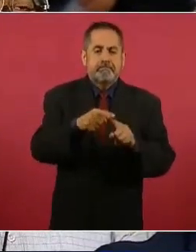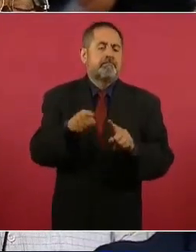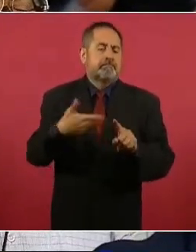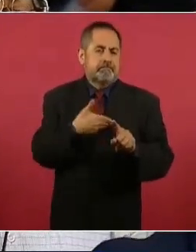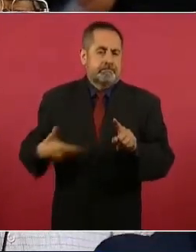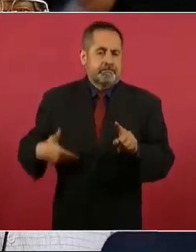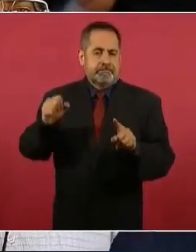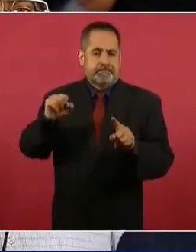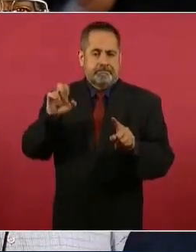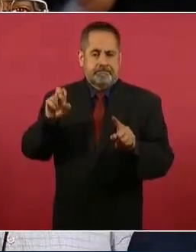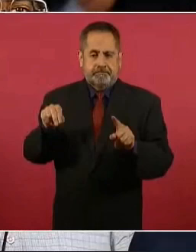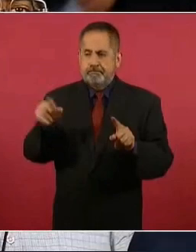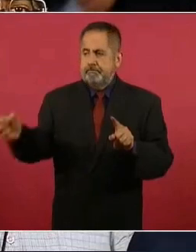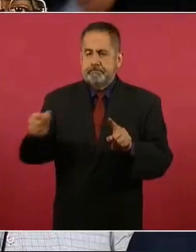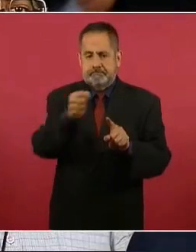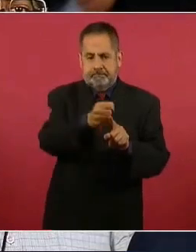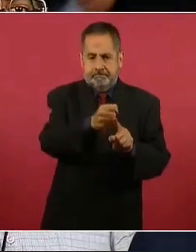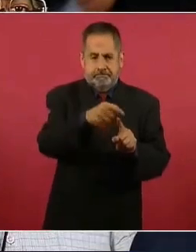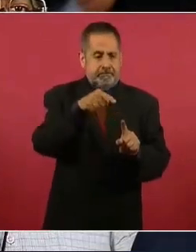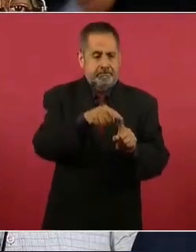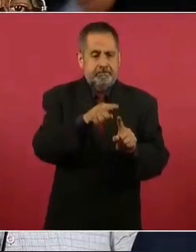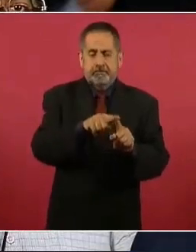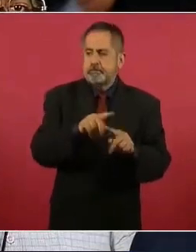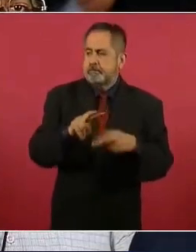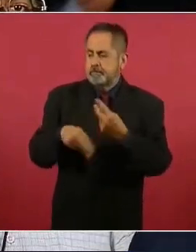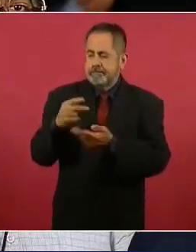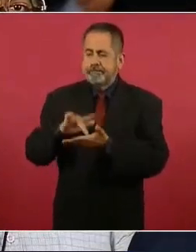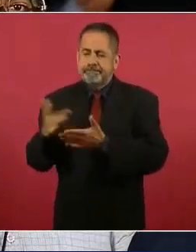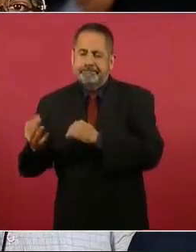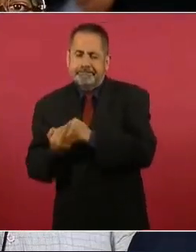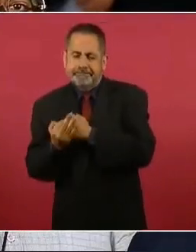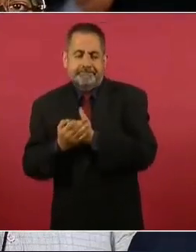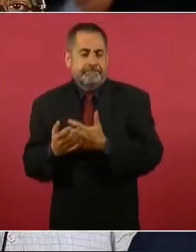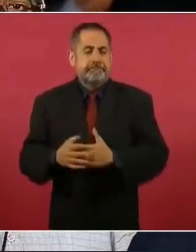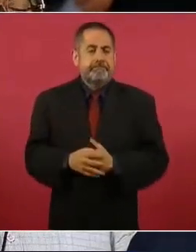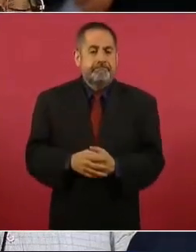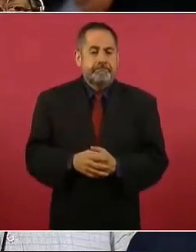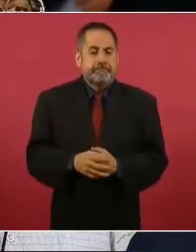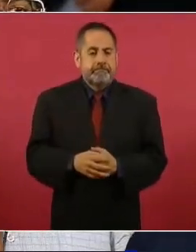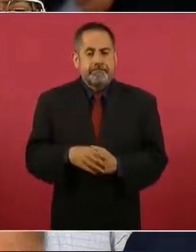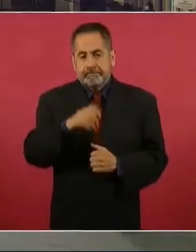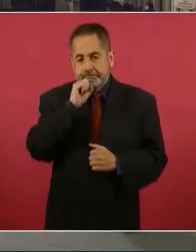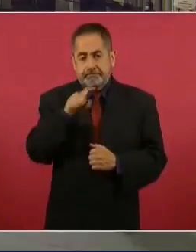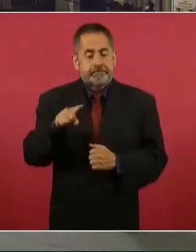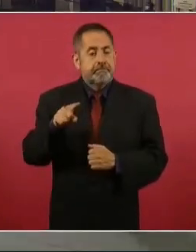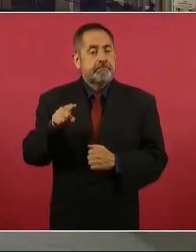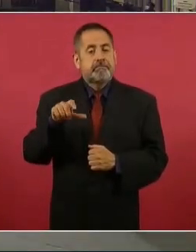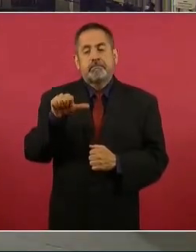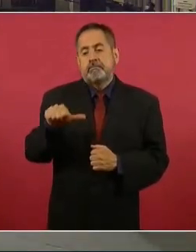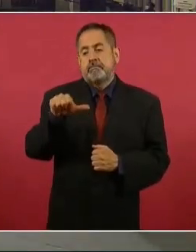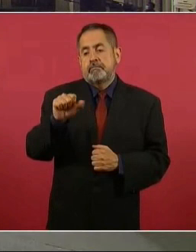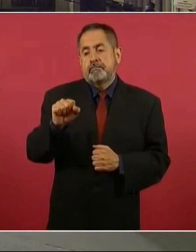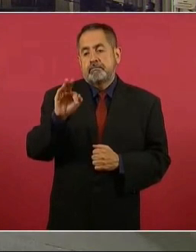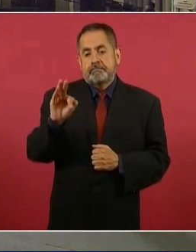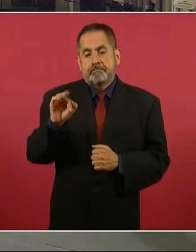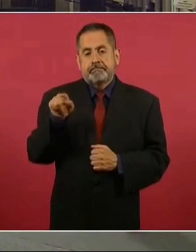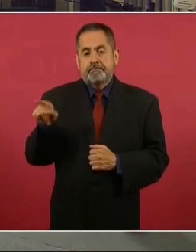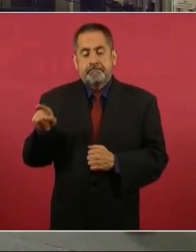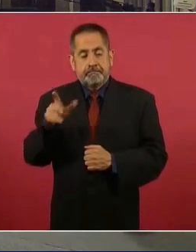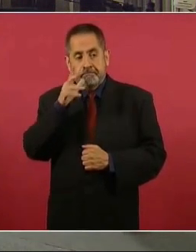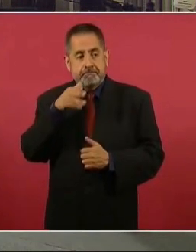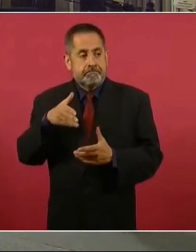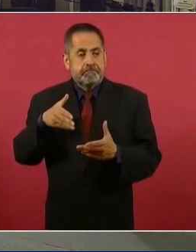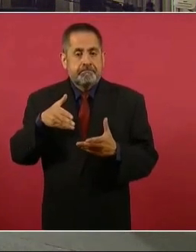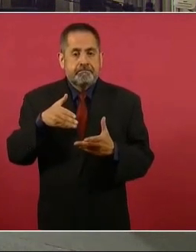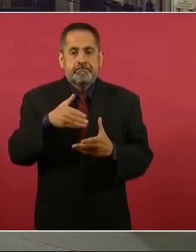turno, por lo cual acaba debiéndole el puesto. Además, la Auditoría Superior de la Federación sólo audita